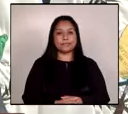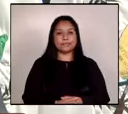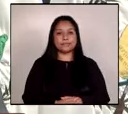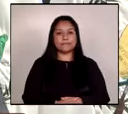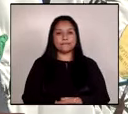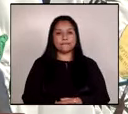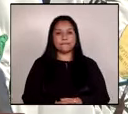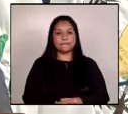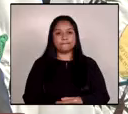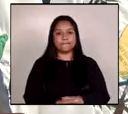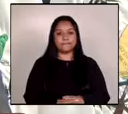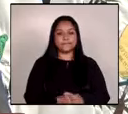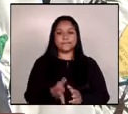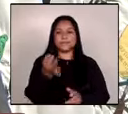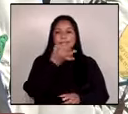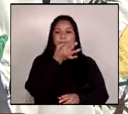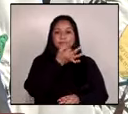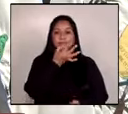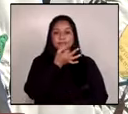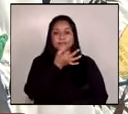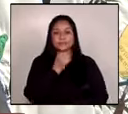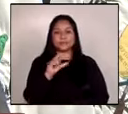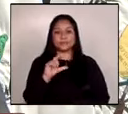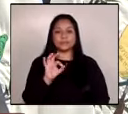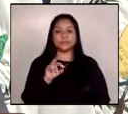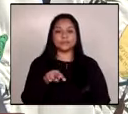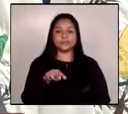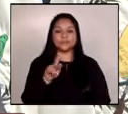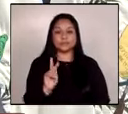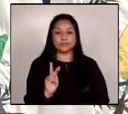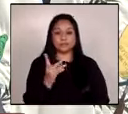La señora Connie de País.